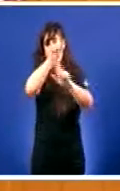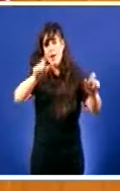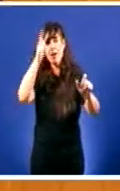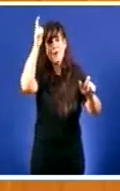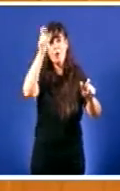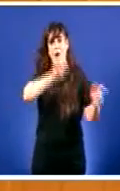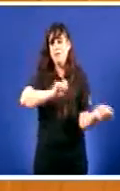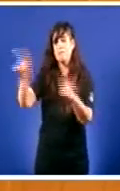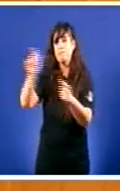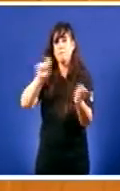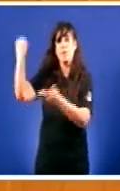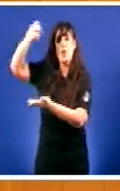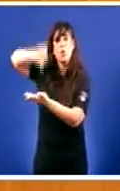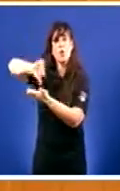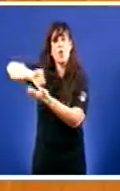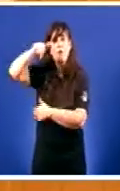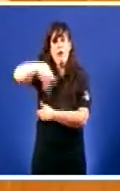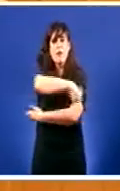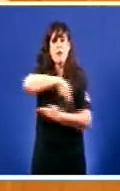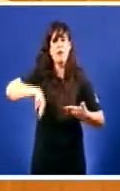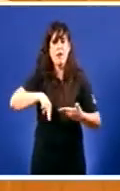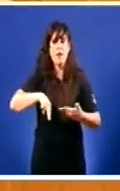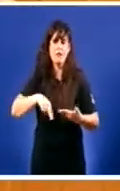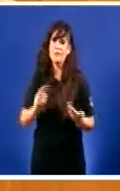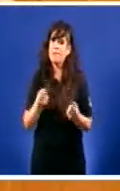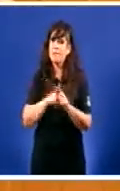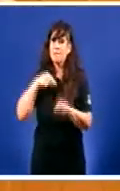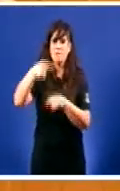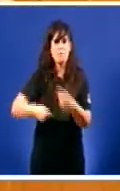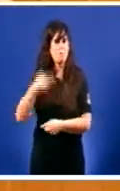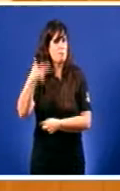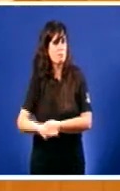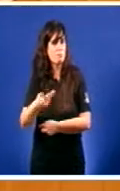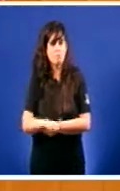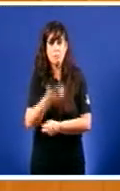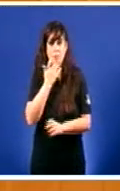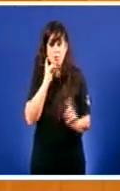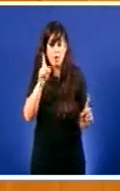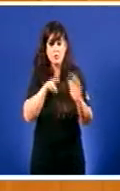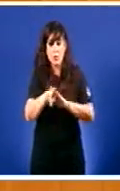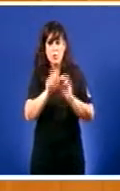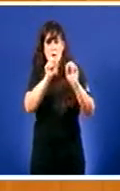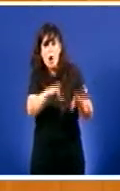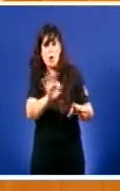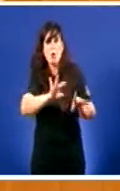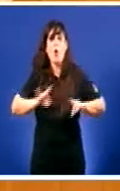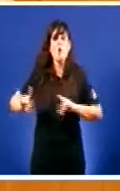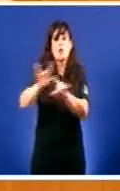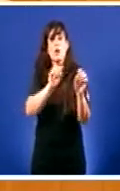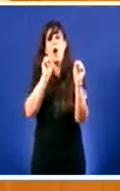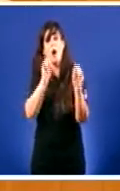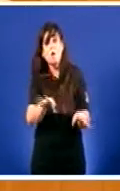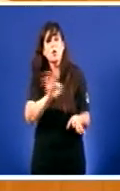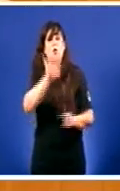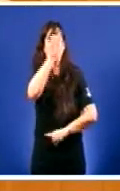cidades en Galicia provoca graves consecuencias Como a non xestión ou abandono de recursos como é a terra A ocorrência dos